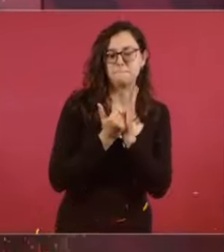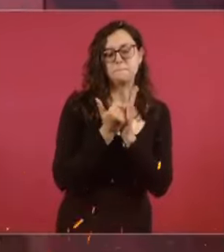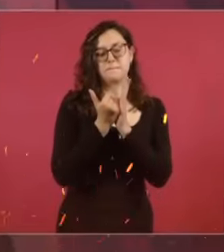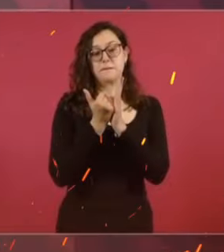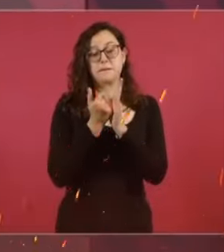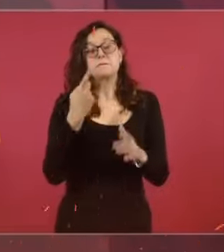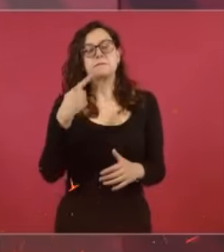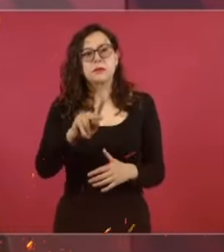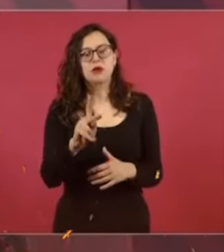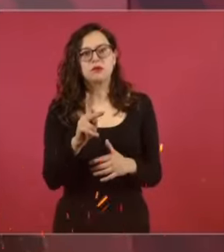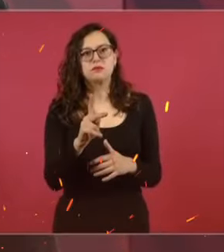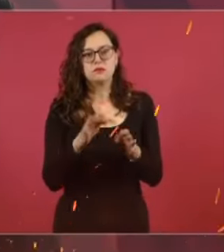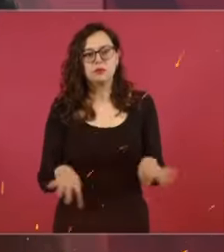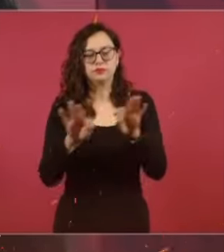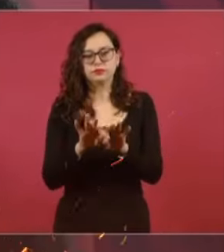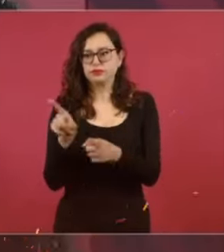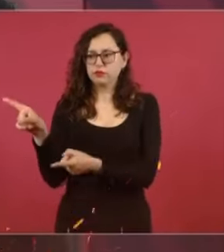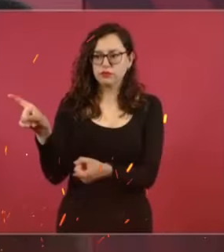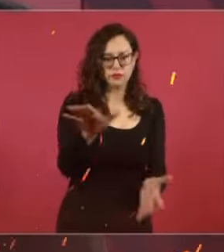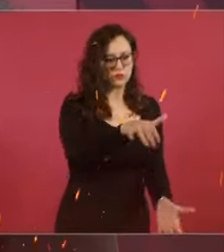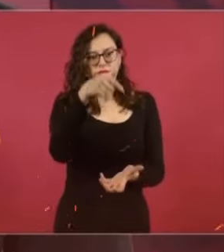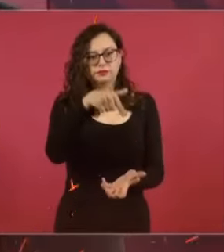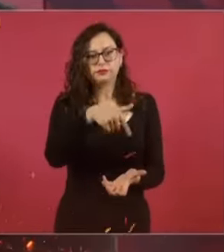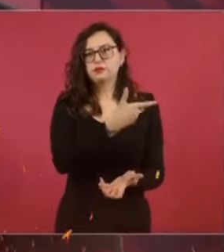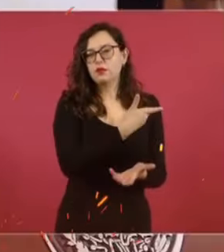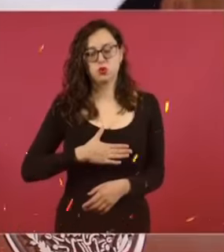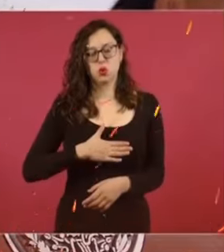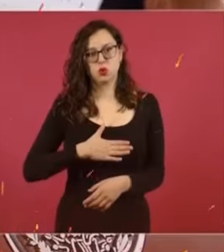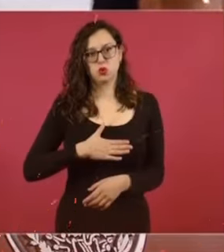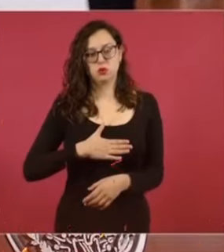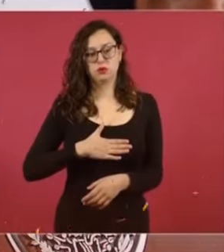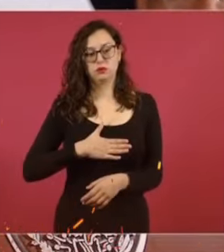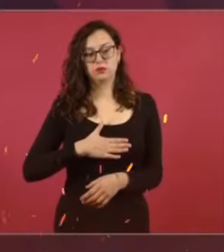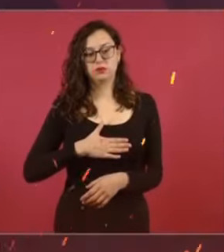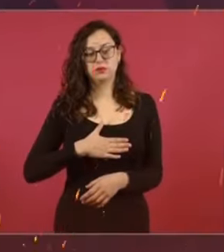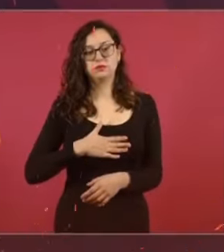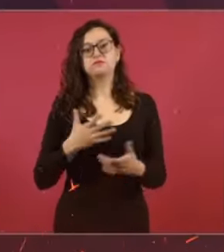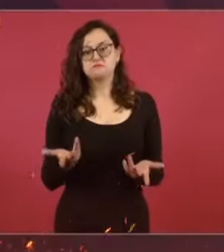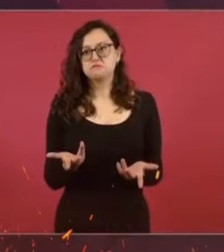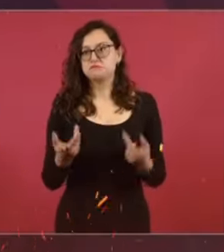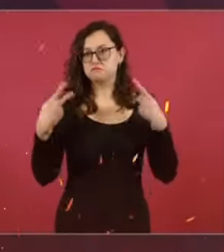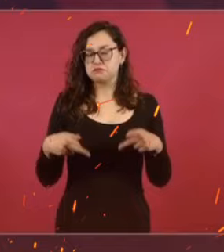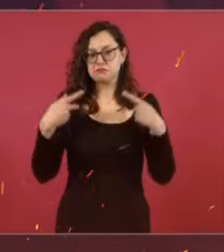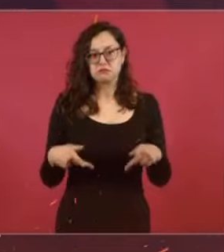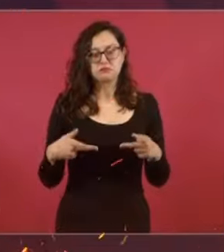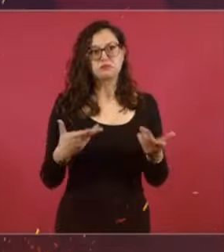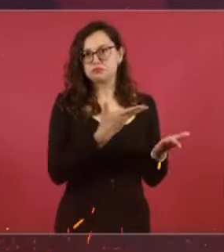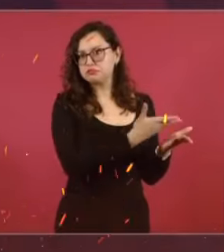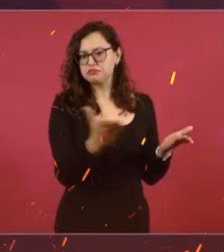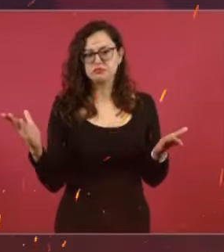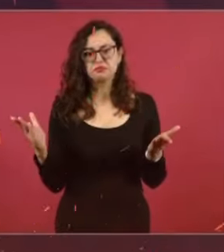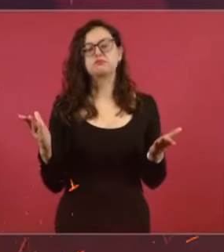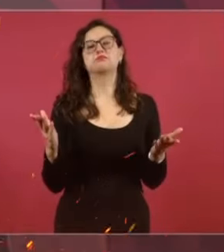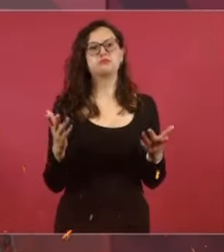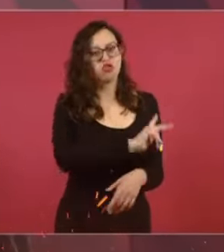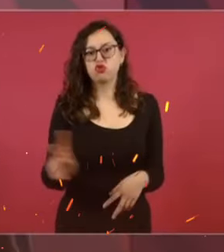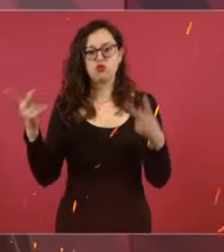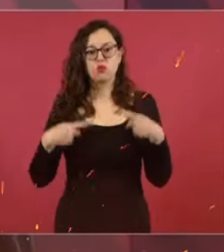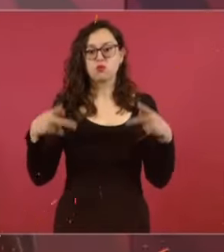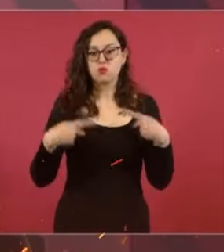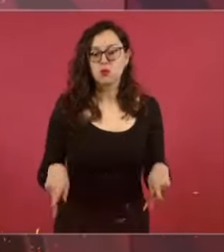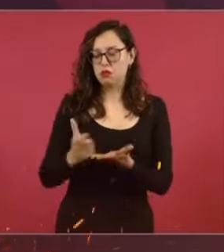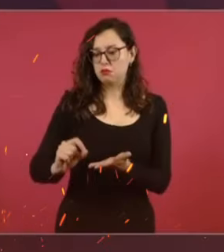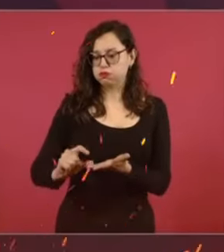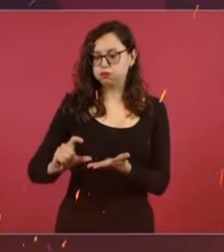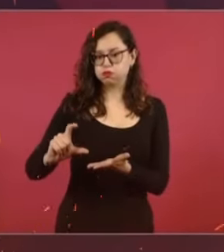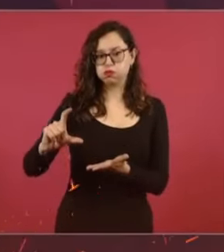distribución de la riqueza, del ingreso, del presupuesto, justa como se distribuyó el presupuesto a todos, como se